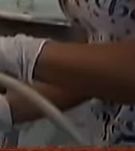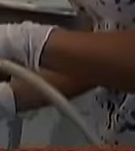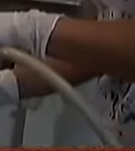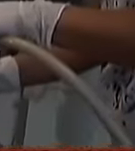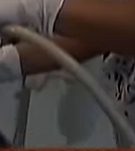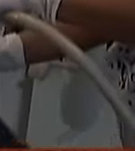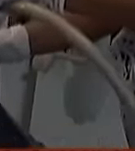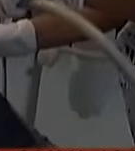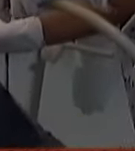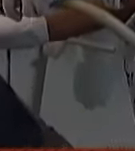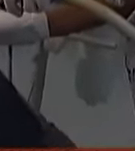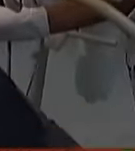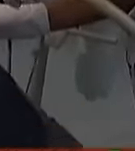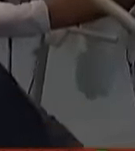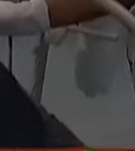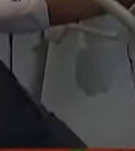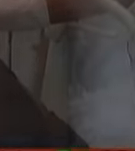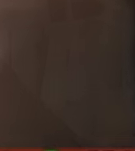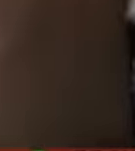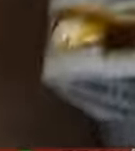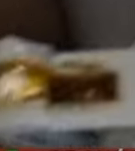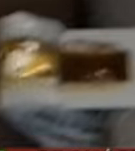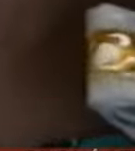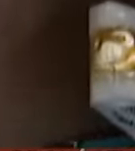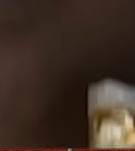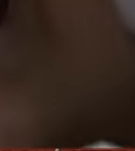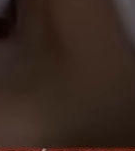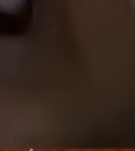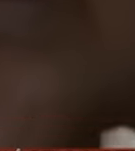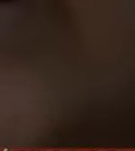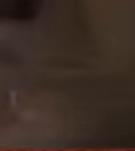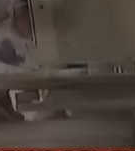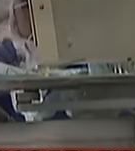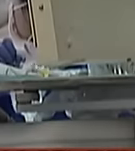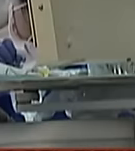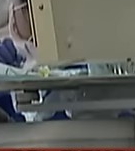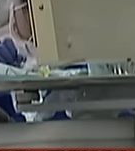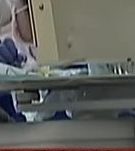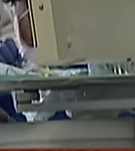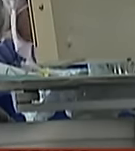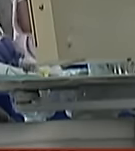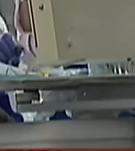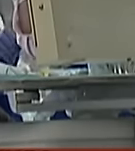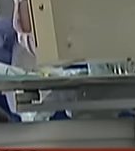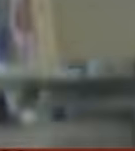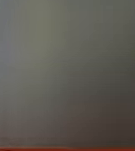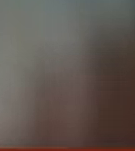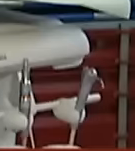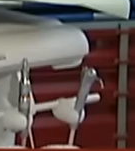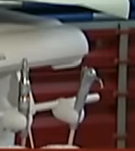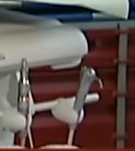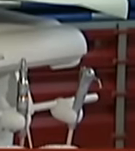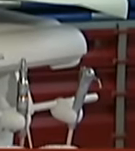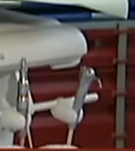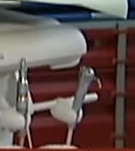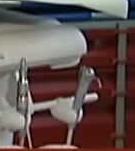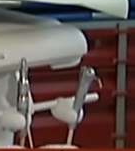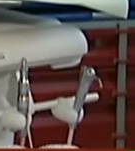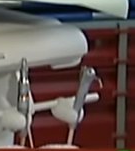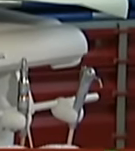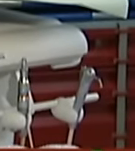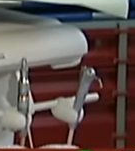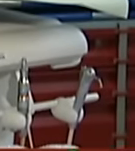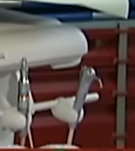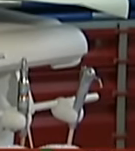reportan que el mayor riesgo de que se formen estas cavidades se presenta antes de los 15 años de edad en México hay una